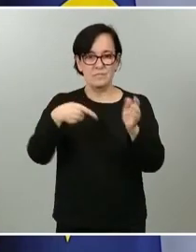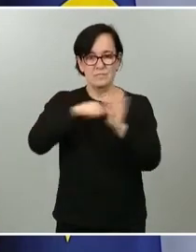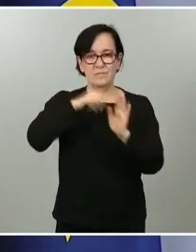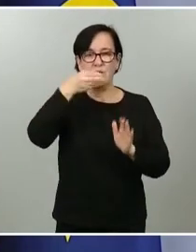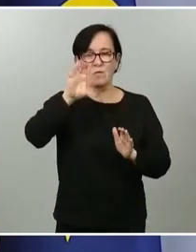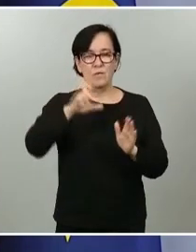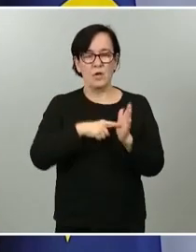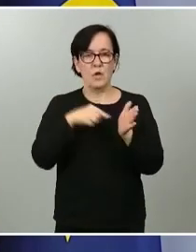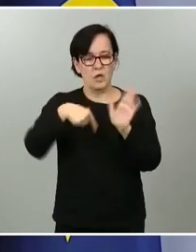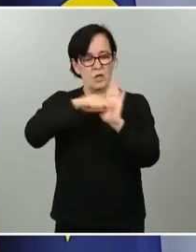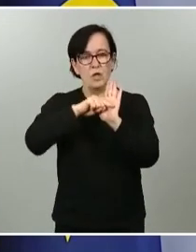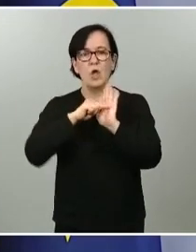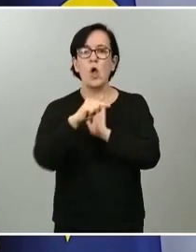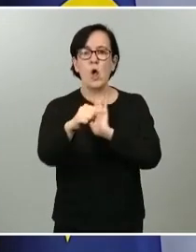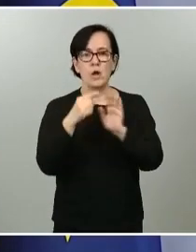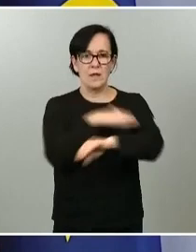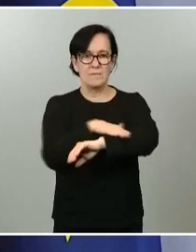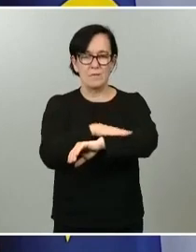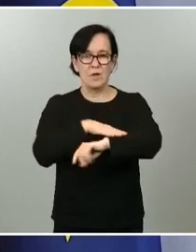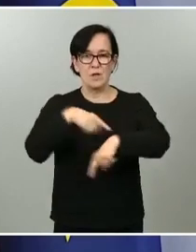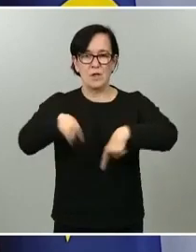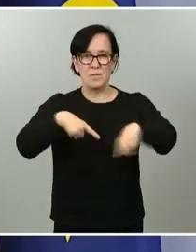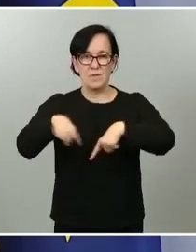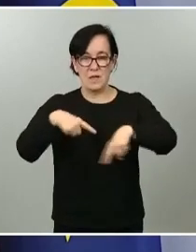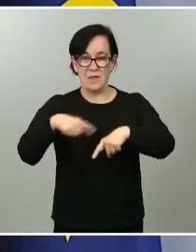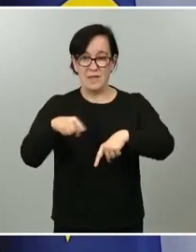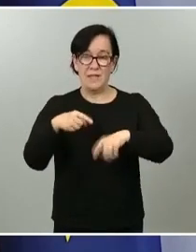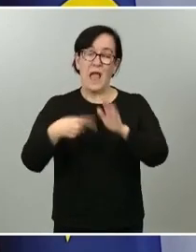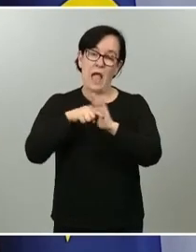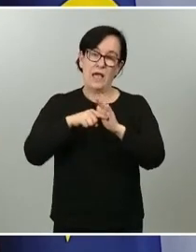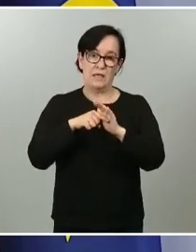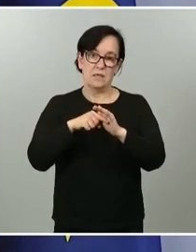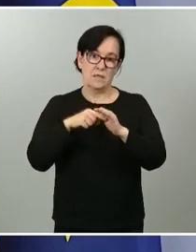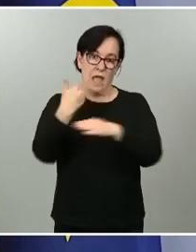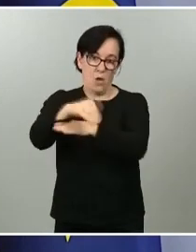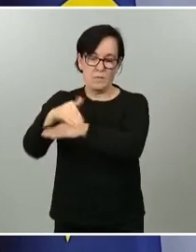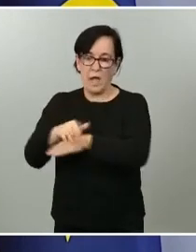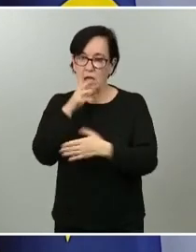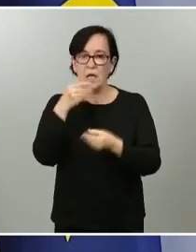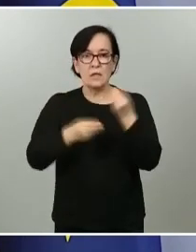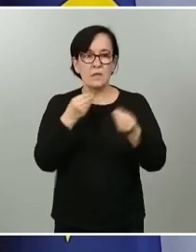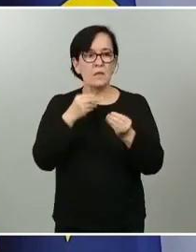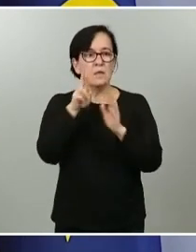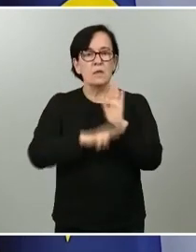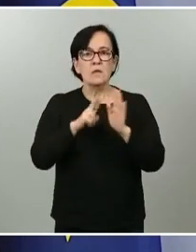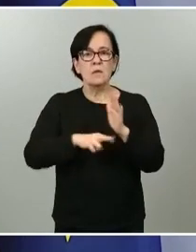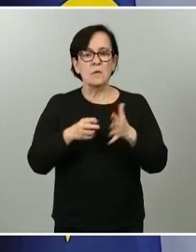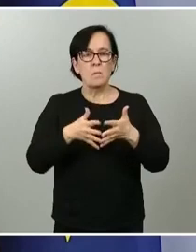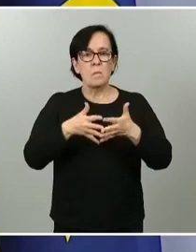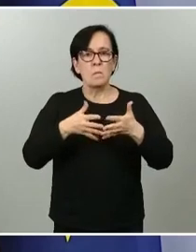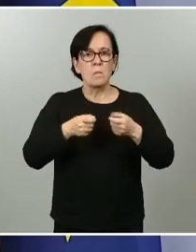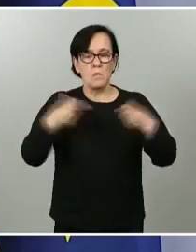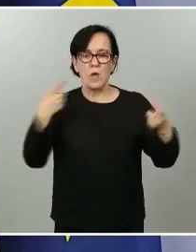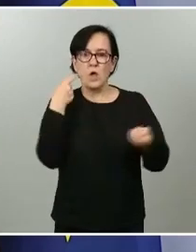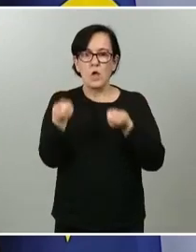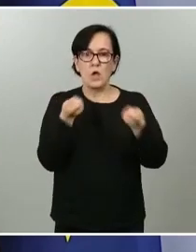una orden del Ministerio de Movilidad, Transporte y Agenda Urbana. Es una orden que regula el crecimiento controlado de la